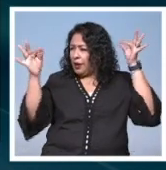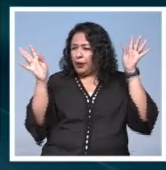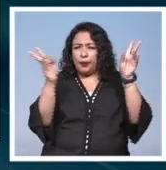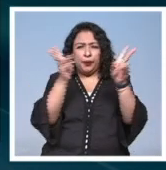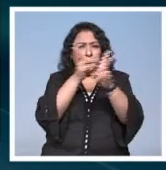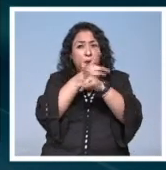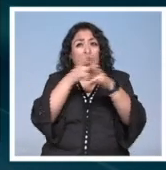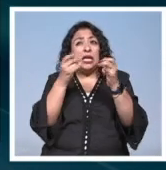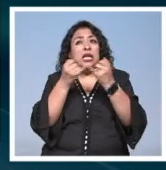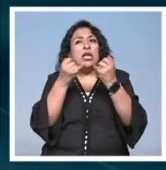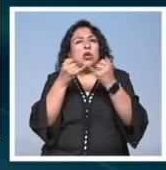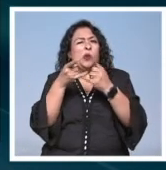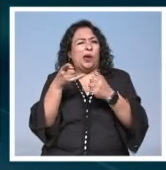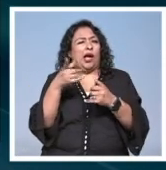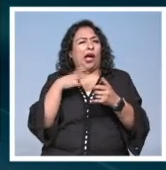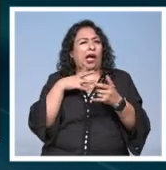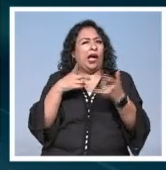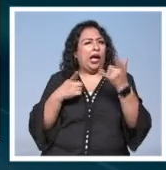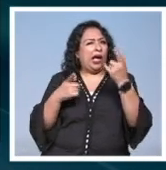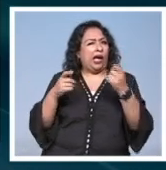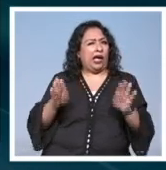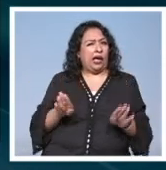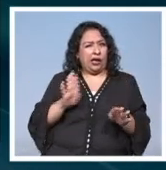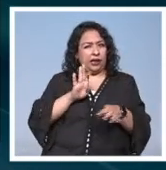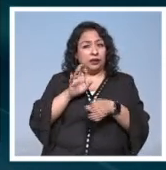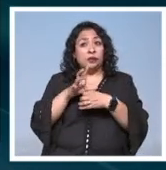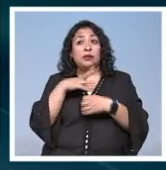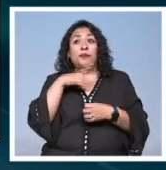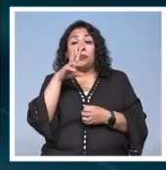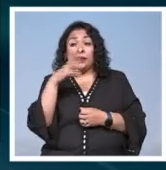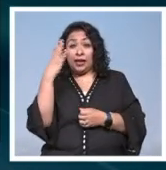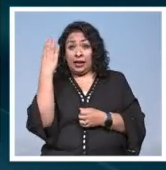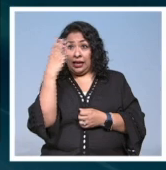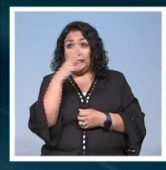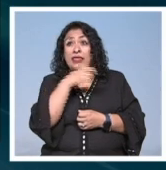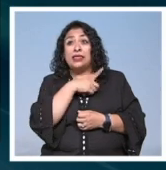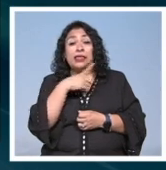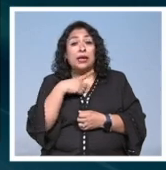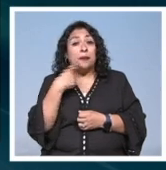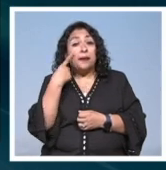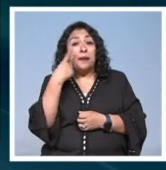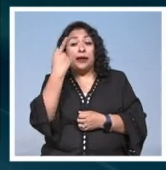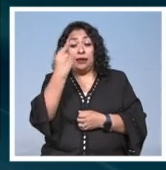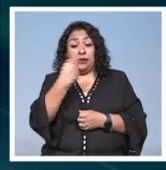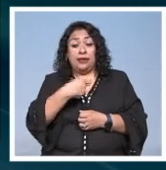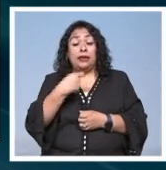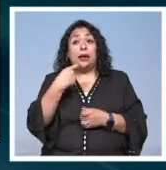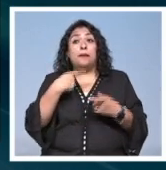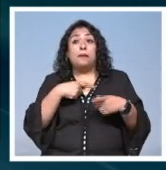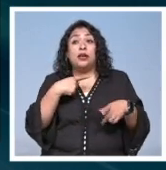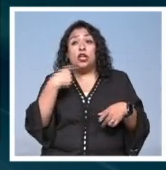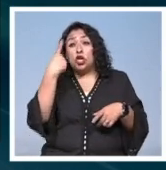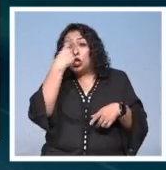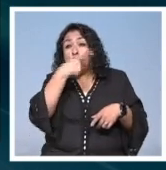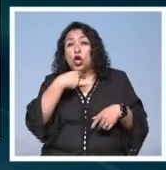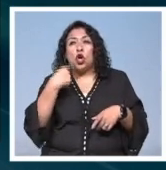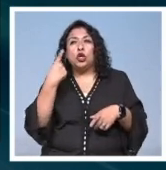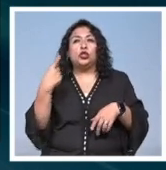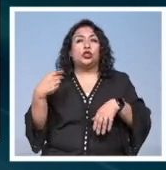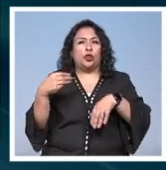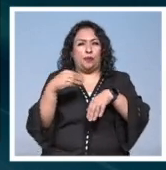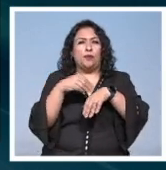sombrero, un gesto particular. El retrato realmente necesita ver la identidad de la persona, el rostro, ponerle